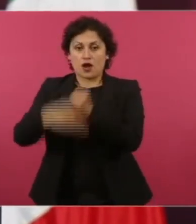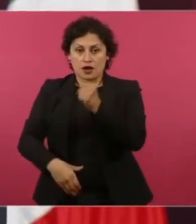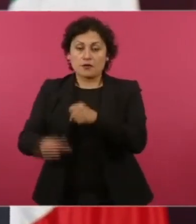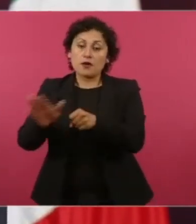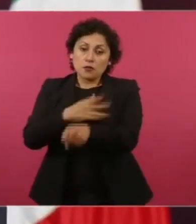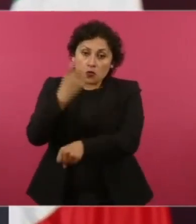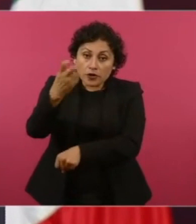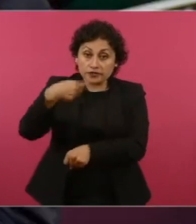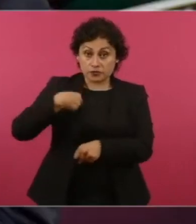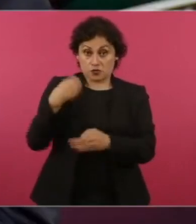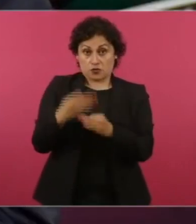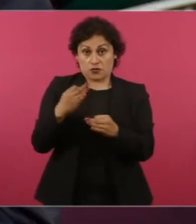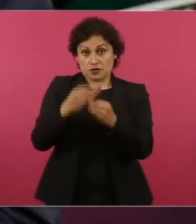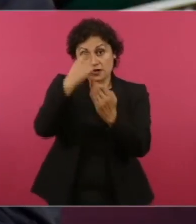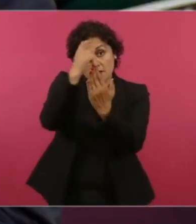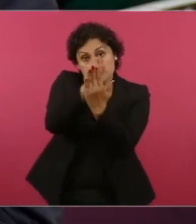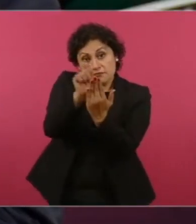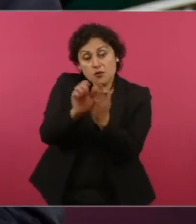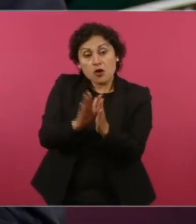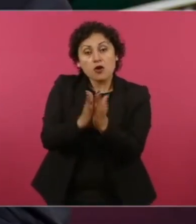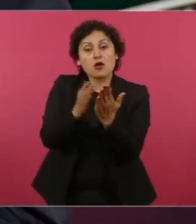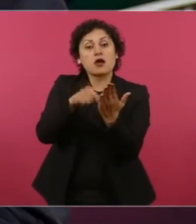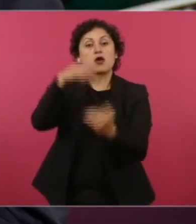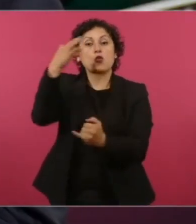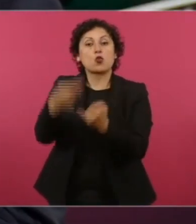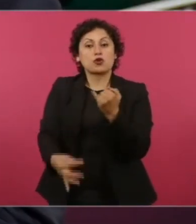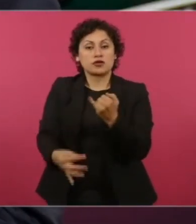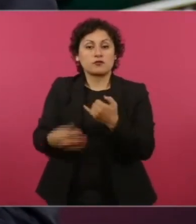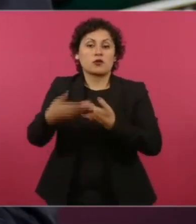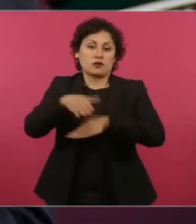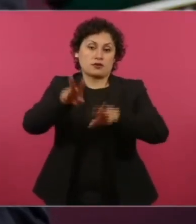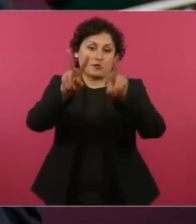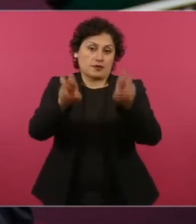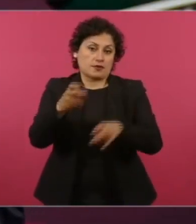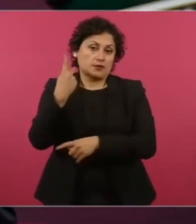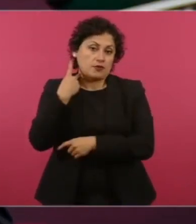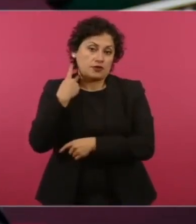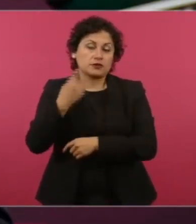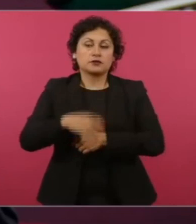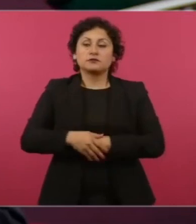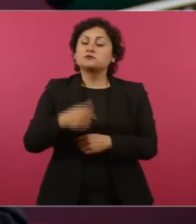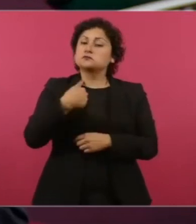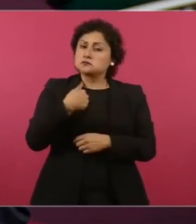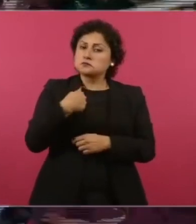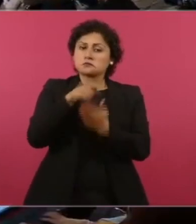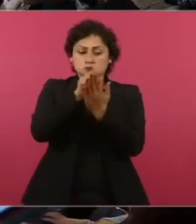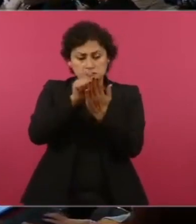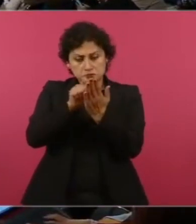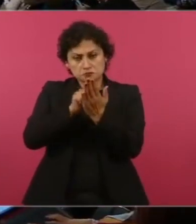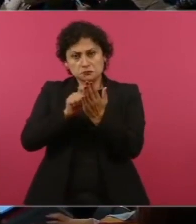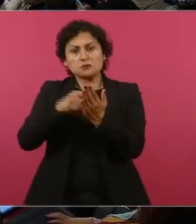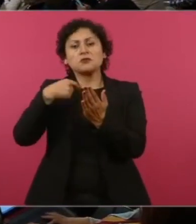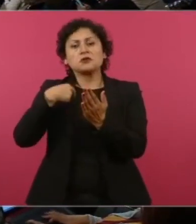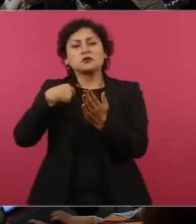estoy escribiendo el último libro sobre asuntos políticos. Estaba yo revisando, porque es un